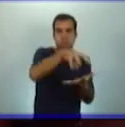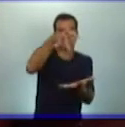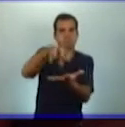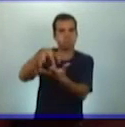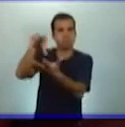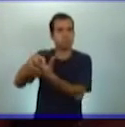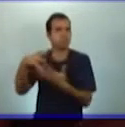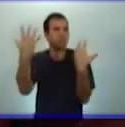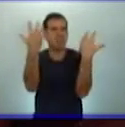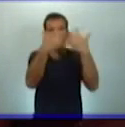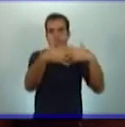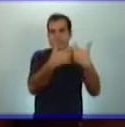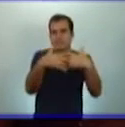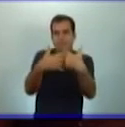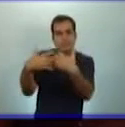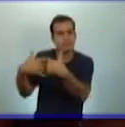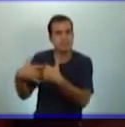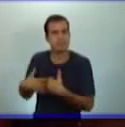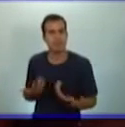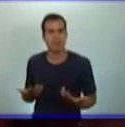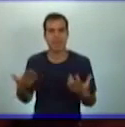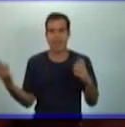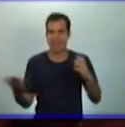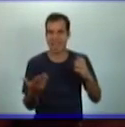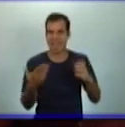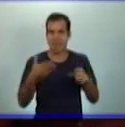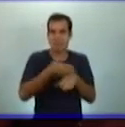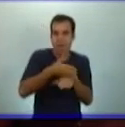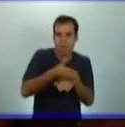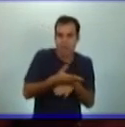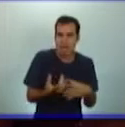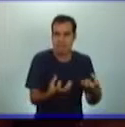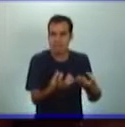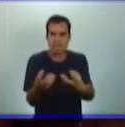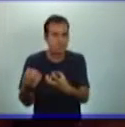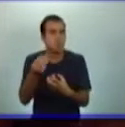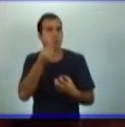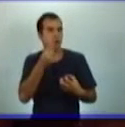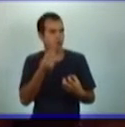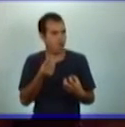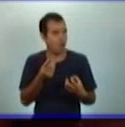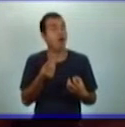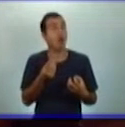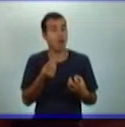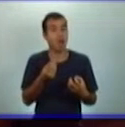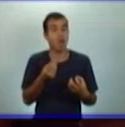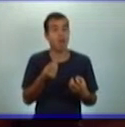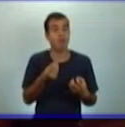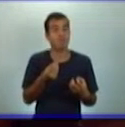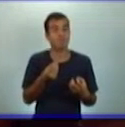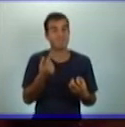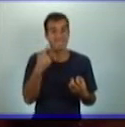Por tanto, si esto era permitido con esta constitución, se vio trunco